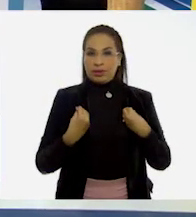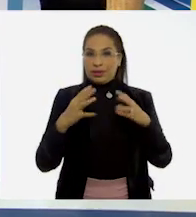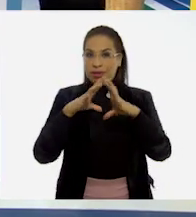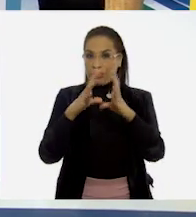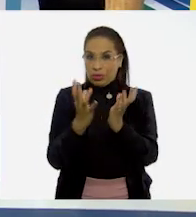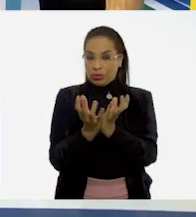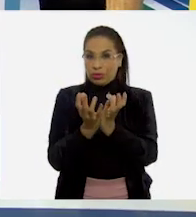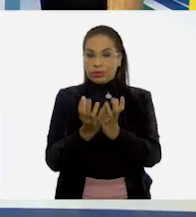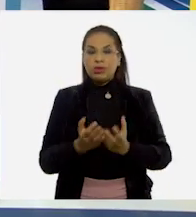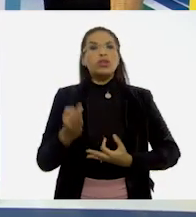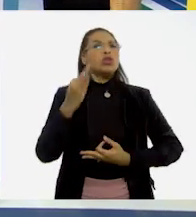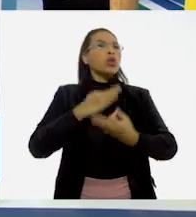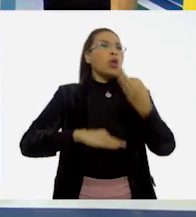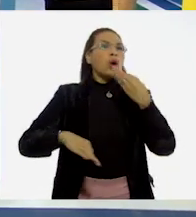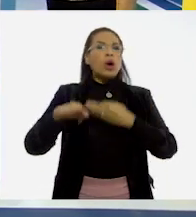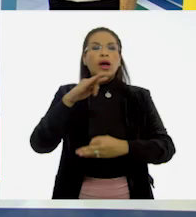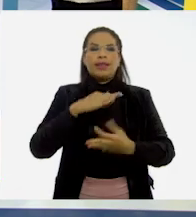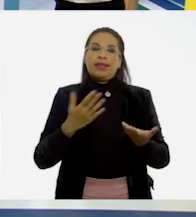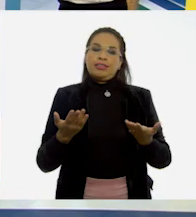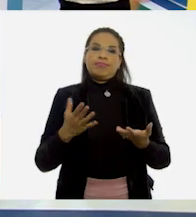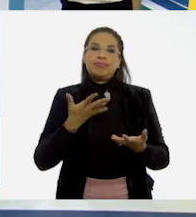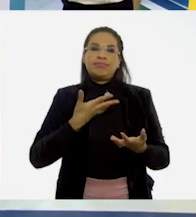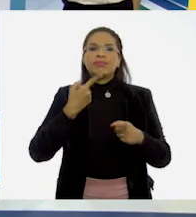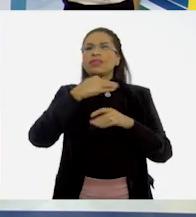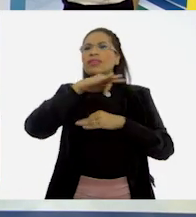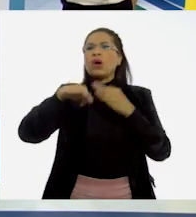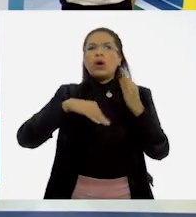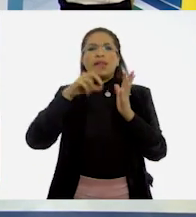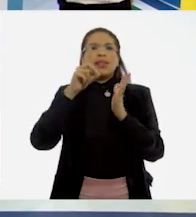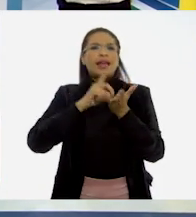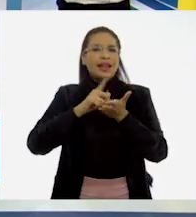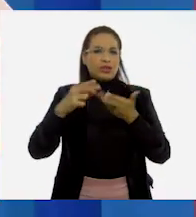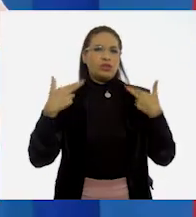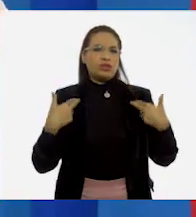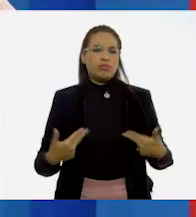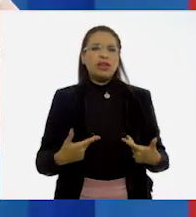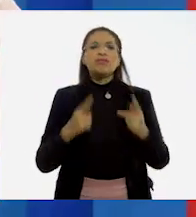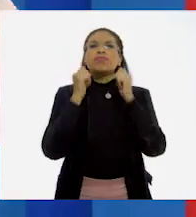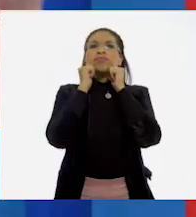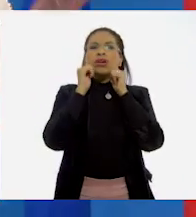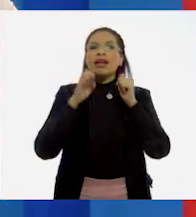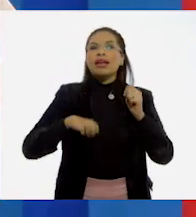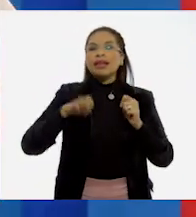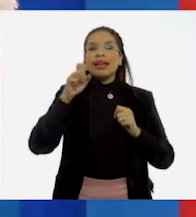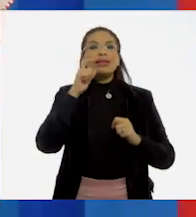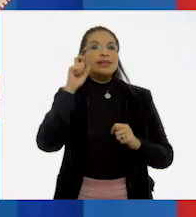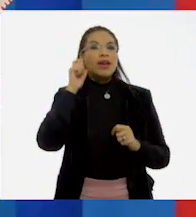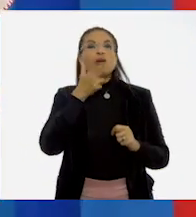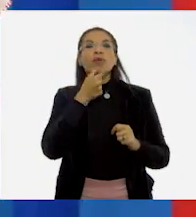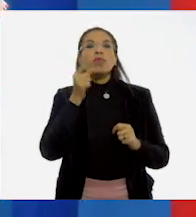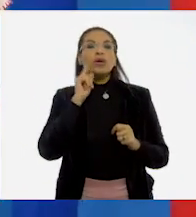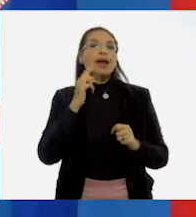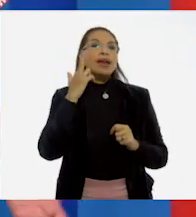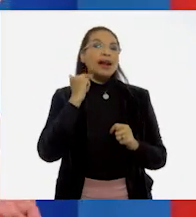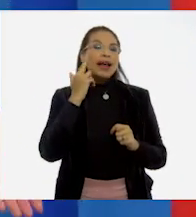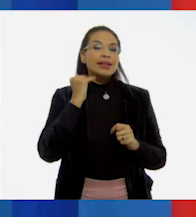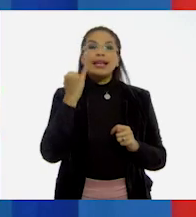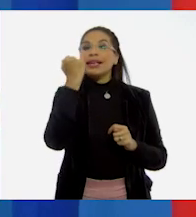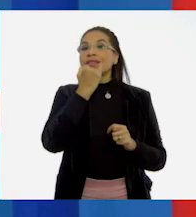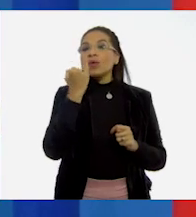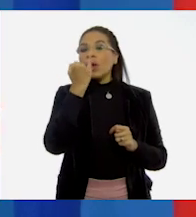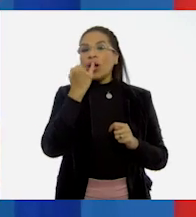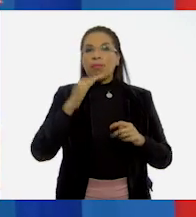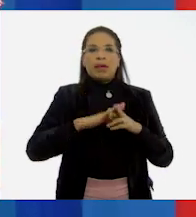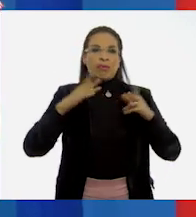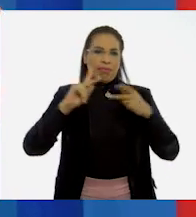el mundo. Todas somos titulares de todos los derechos humanos, sin importar la edad, el sexo, la raza, el idioma,